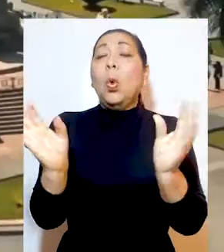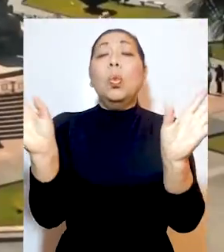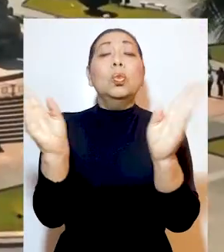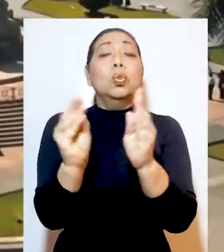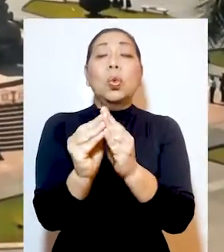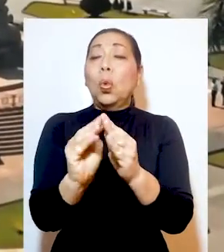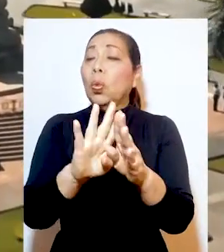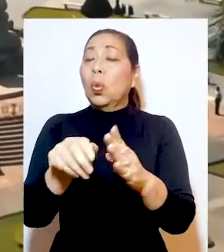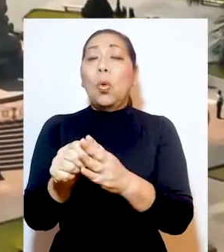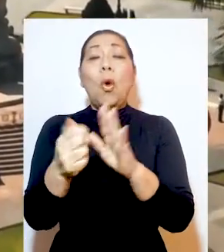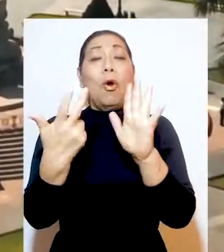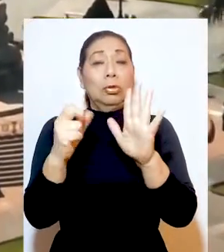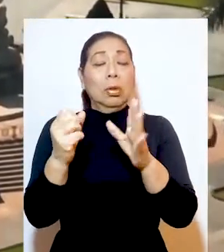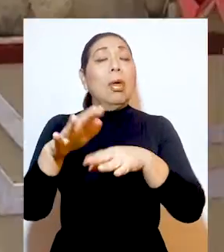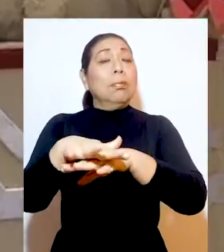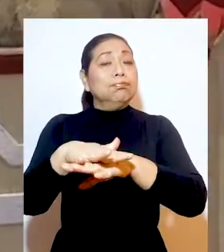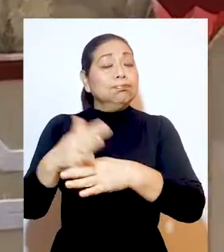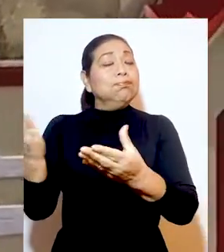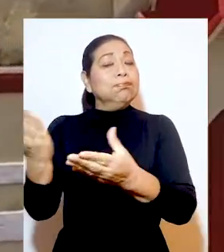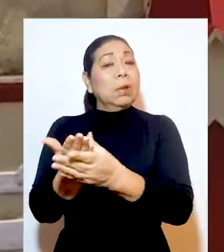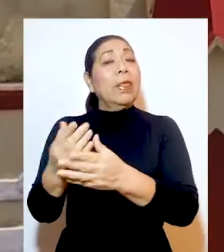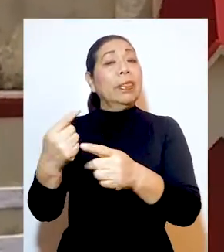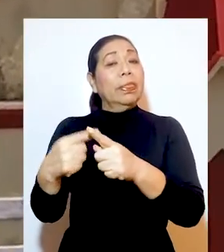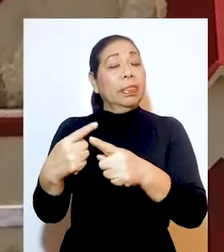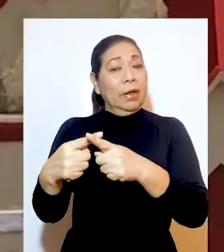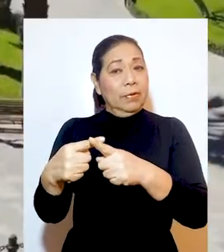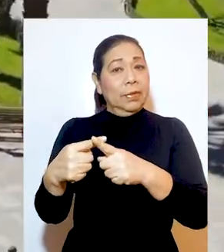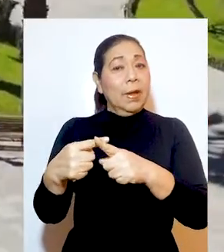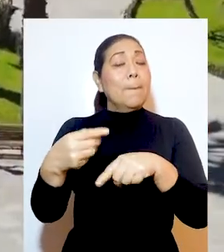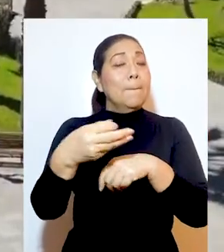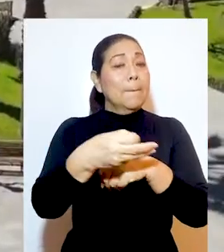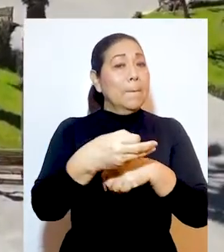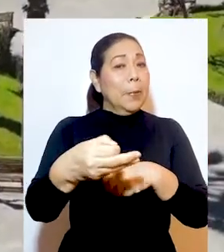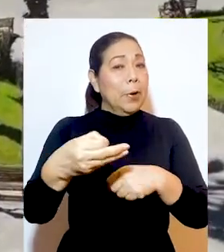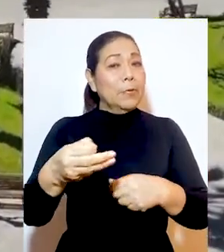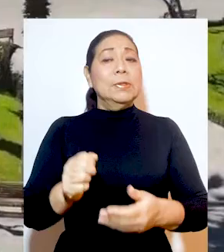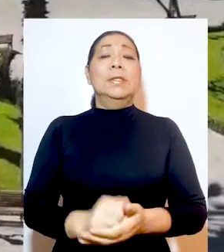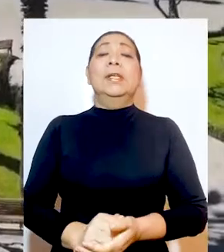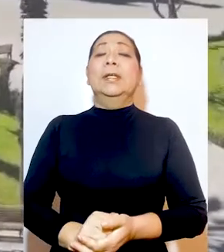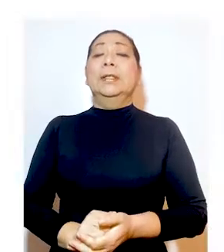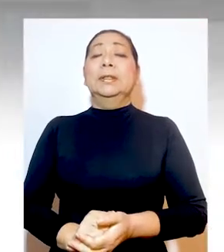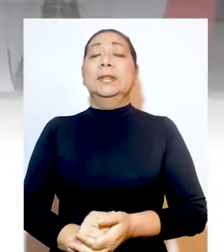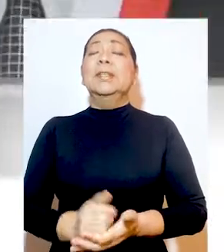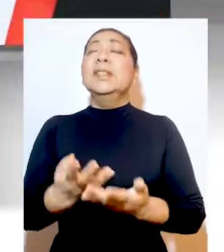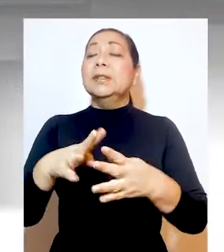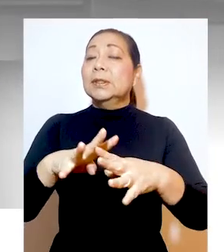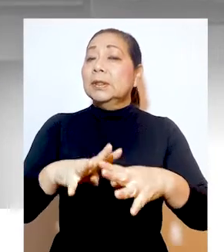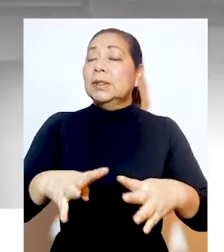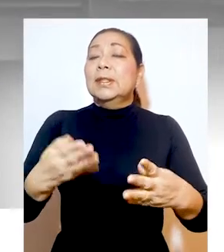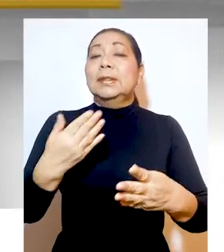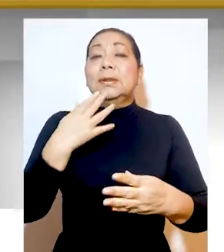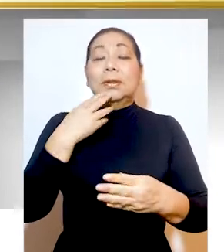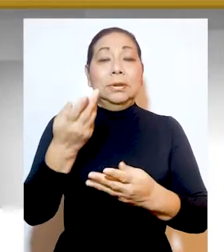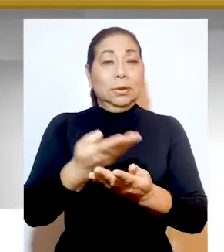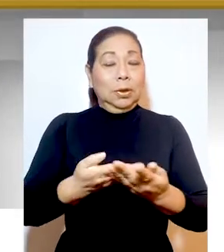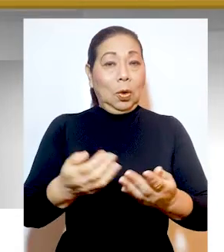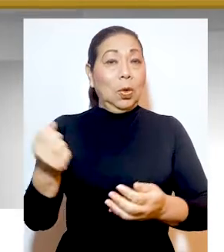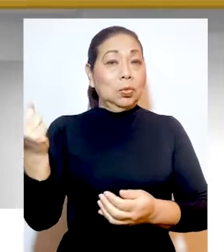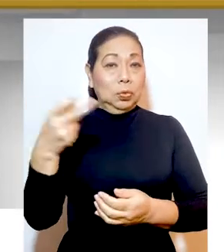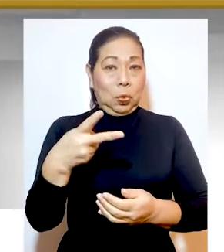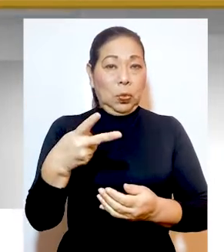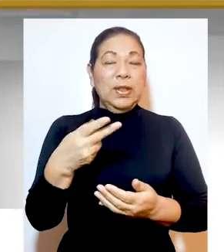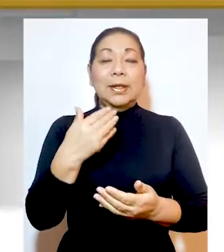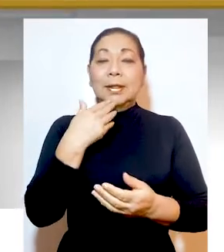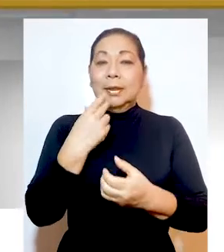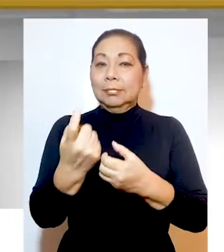verán en total 80 causas procedentes de varias ciudades del país. La audiencia de la sala segunda,